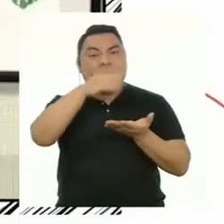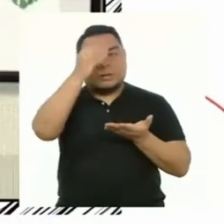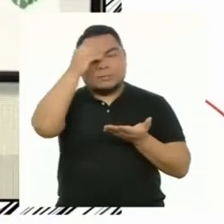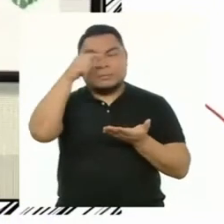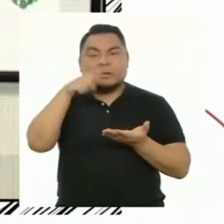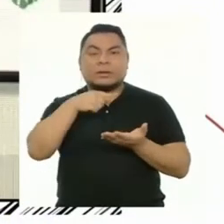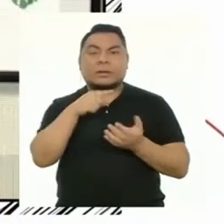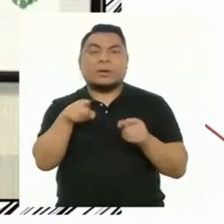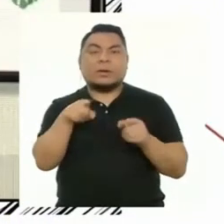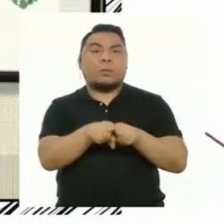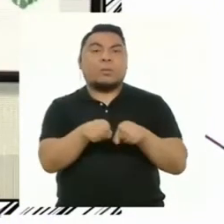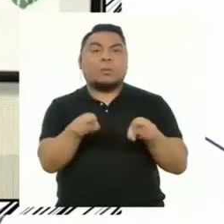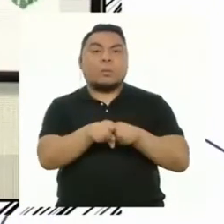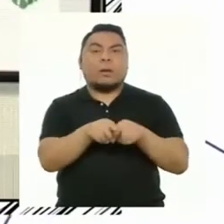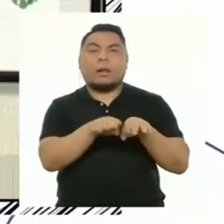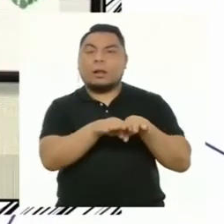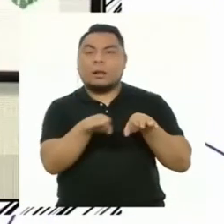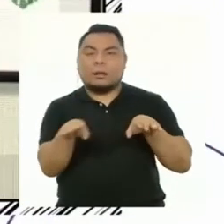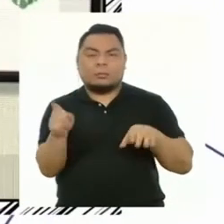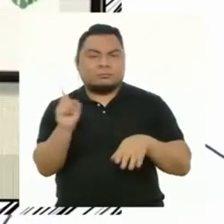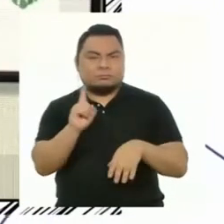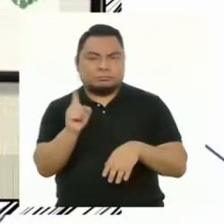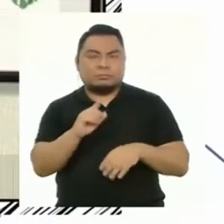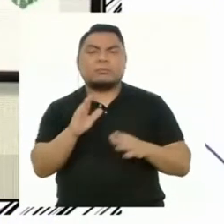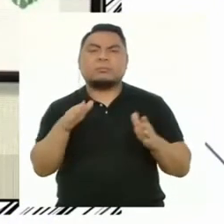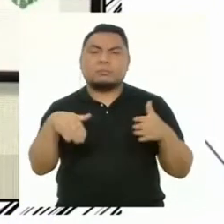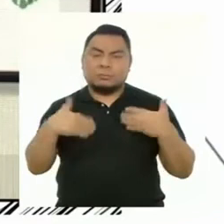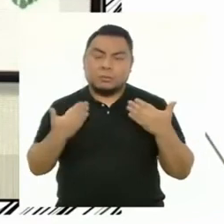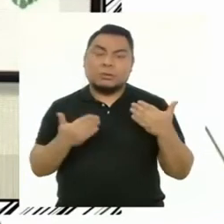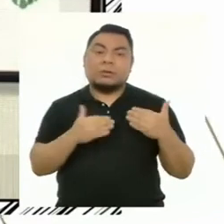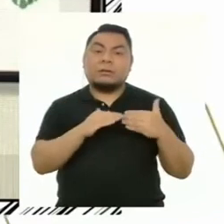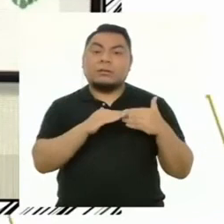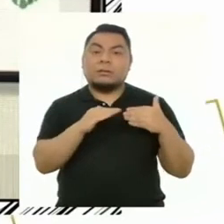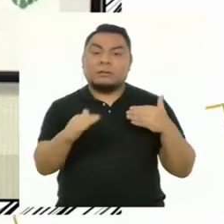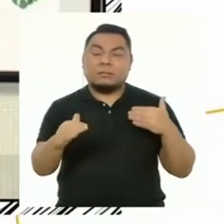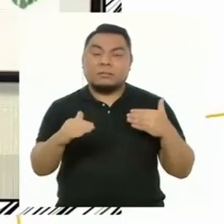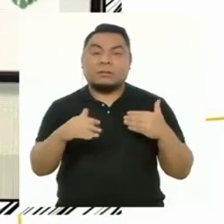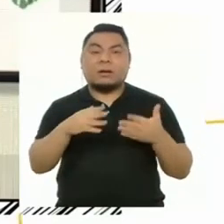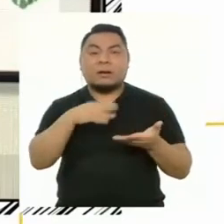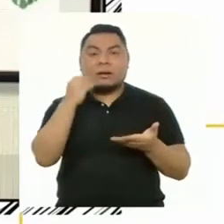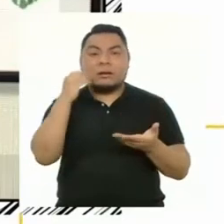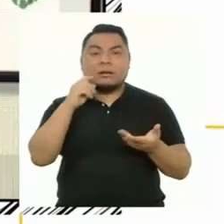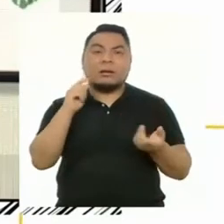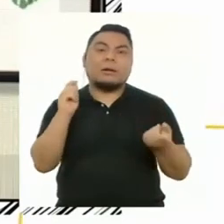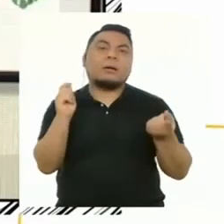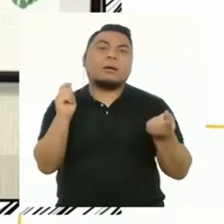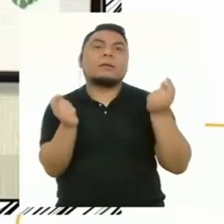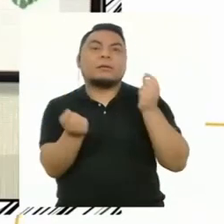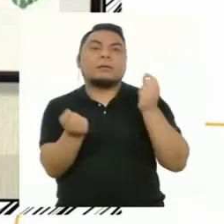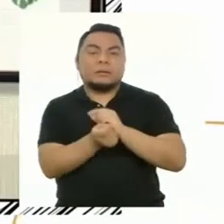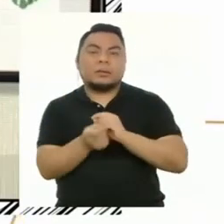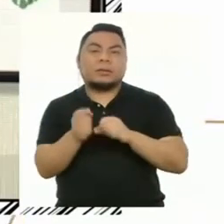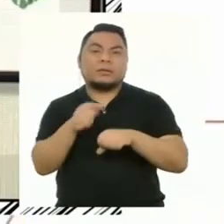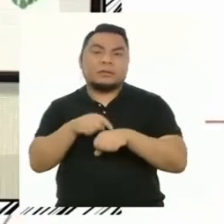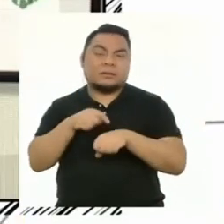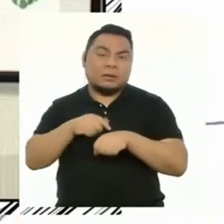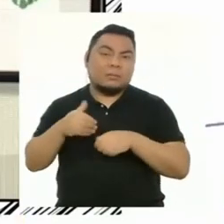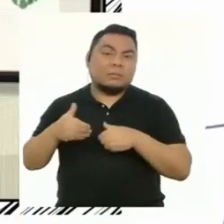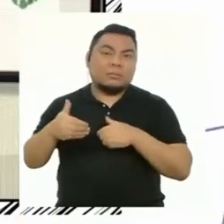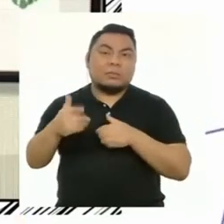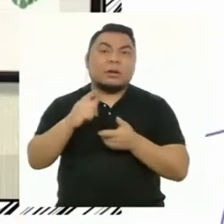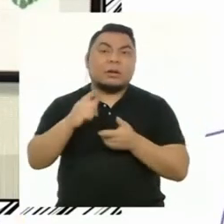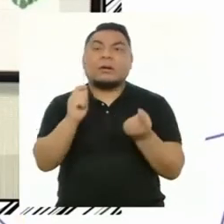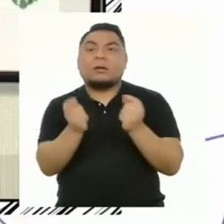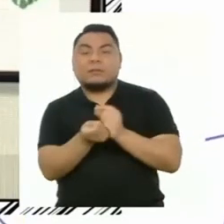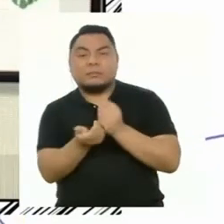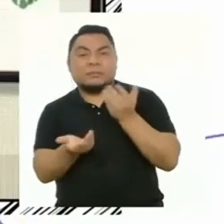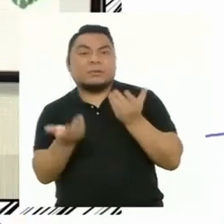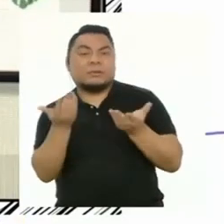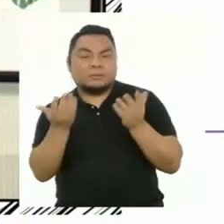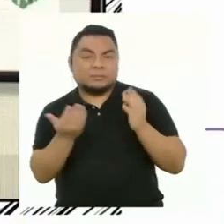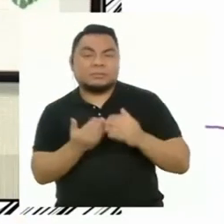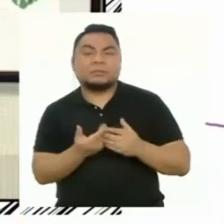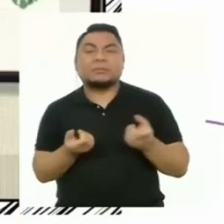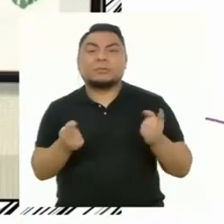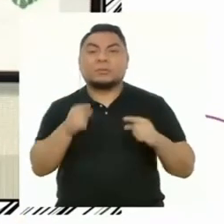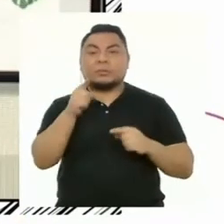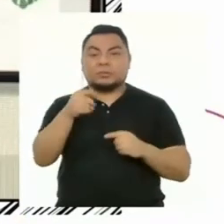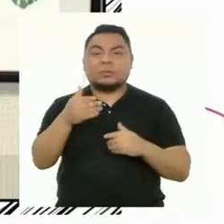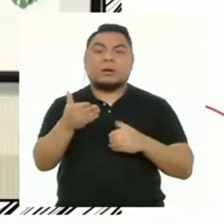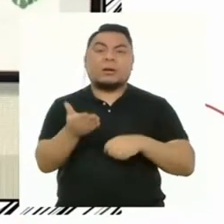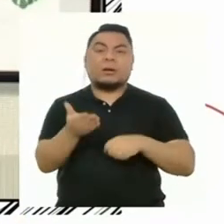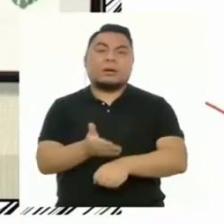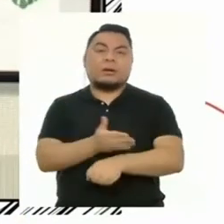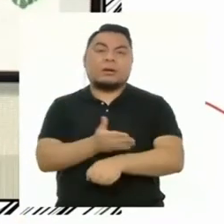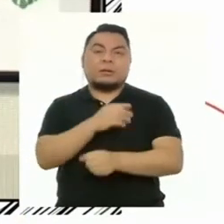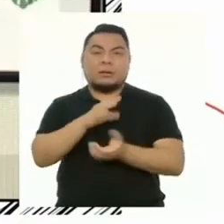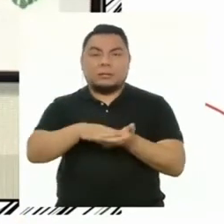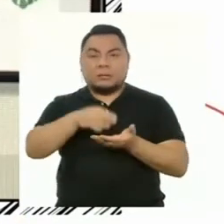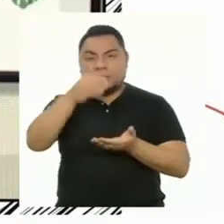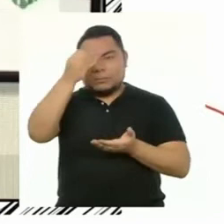son estables. Es decir, que pueden sufrir algunas modificaciones a lo largo del tiempo. En efecto, a medida que